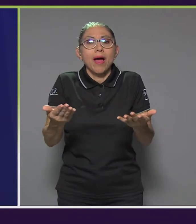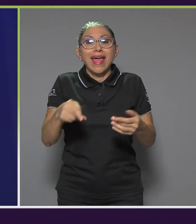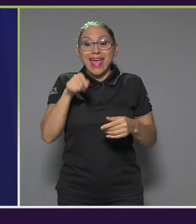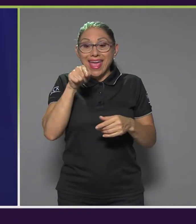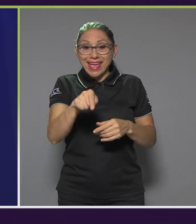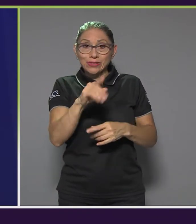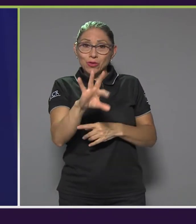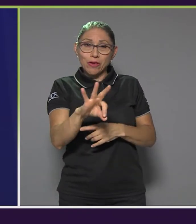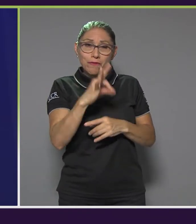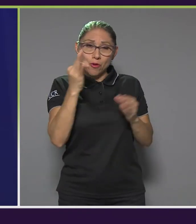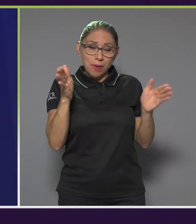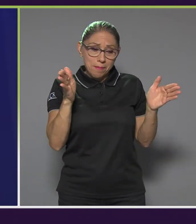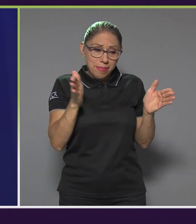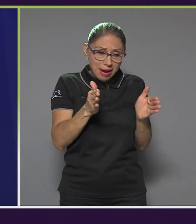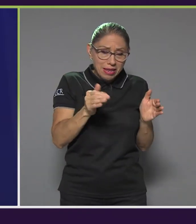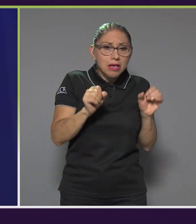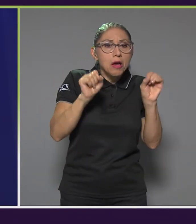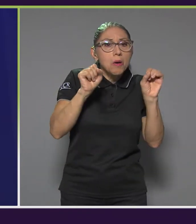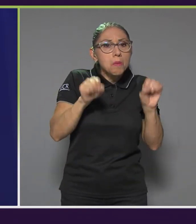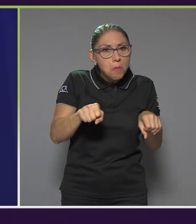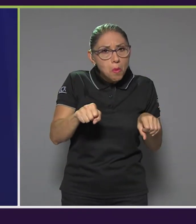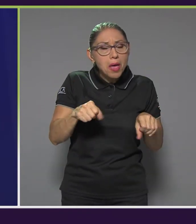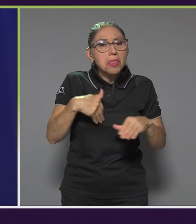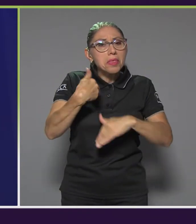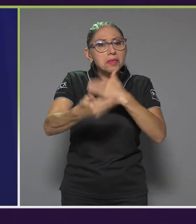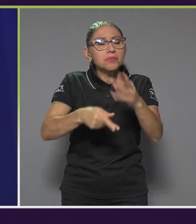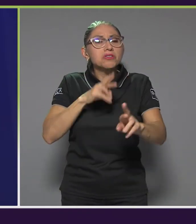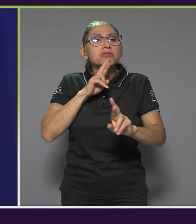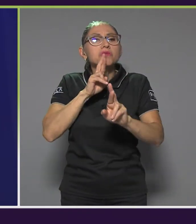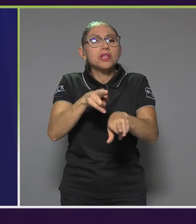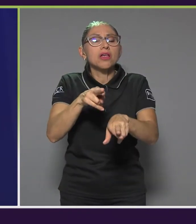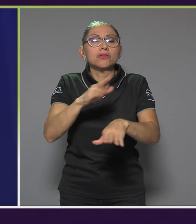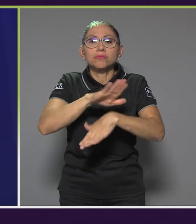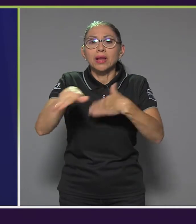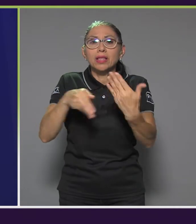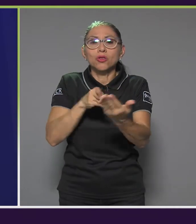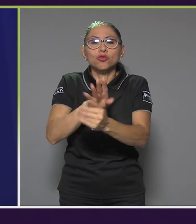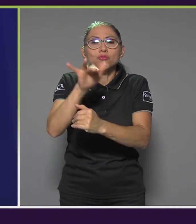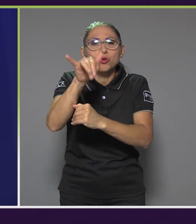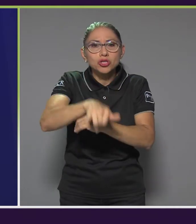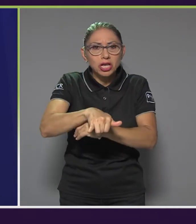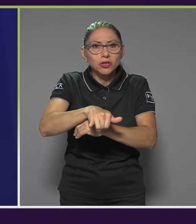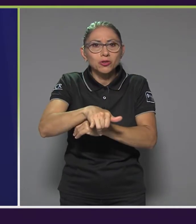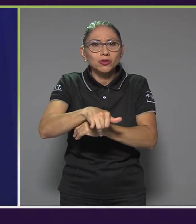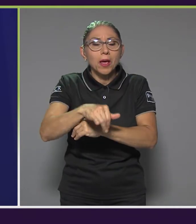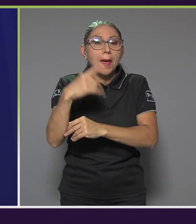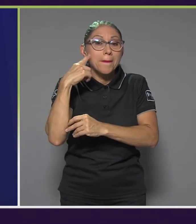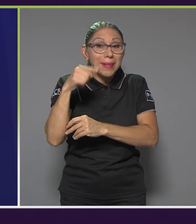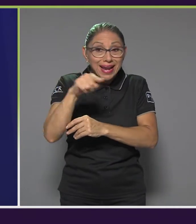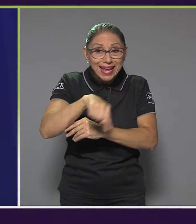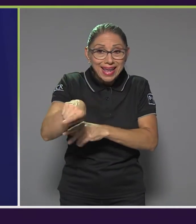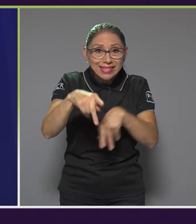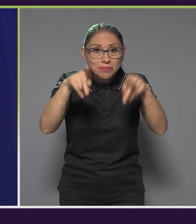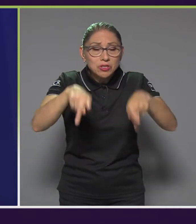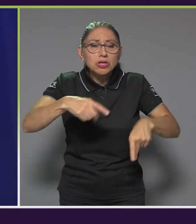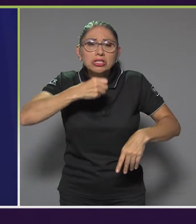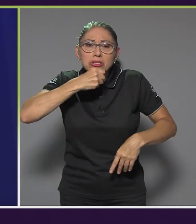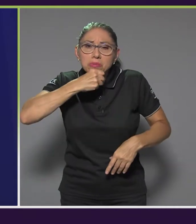a todas esas iniciativas y procesos y proyectos que necesitamos tener para que este envejecimiento sea